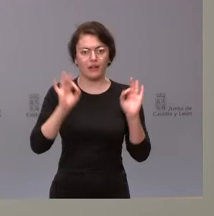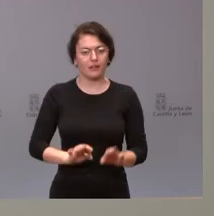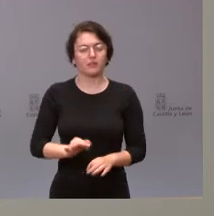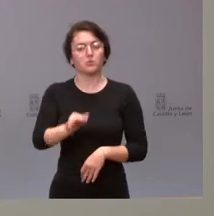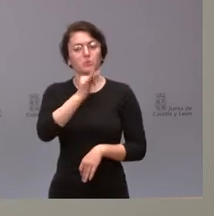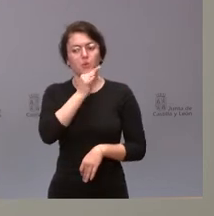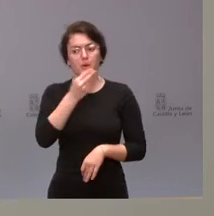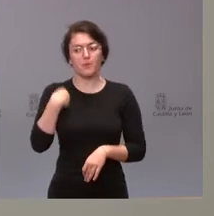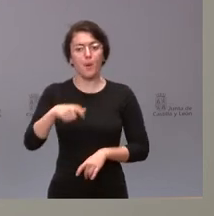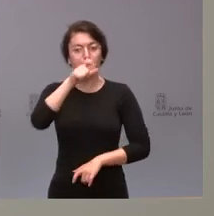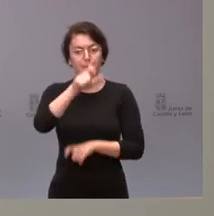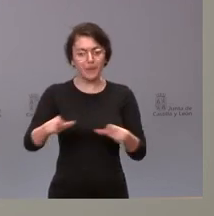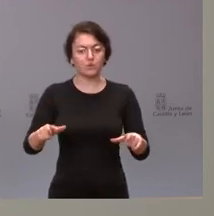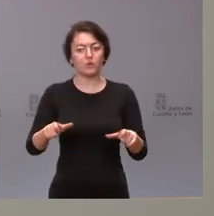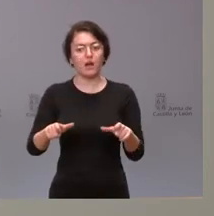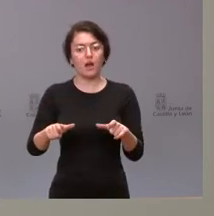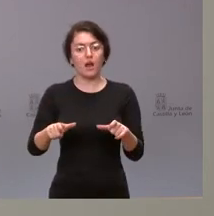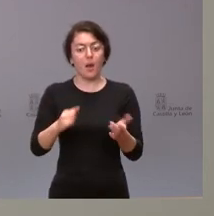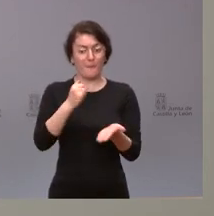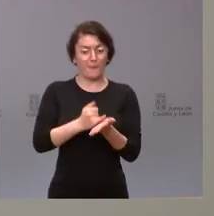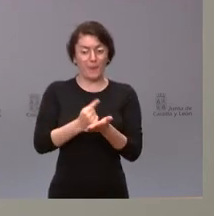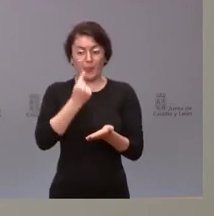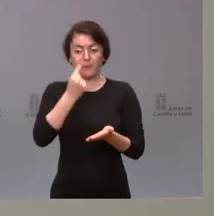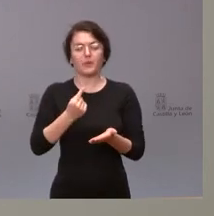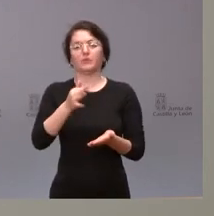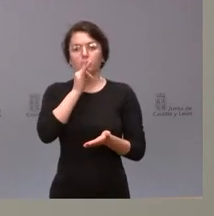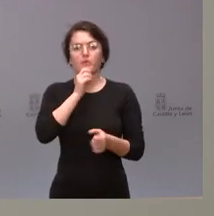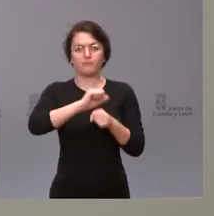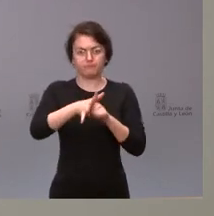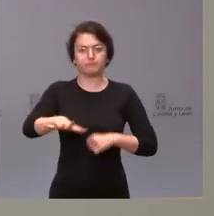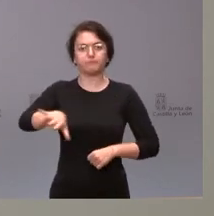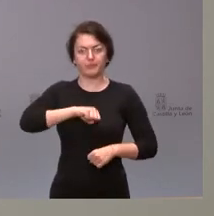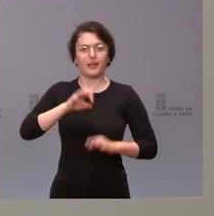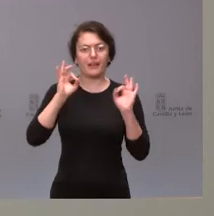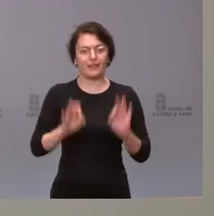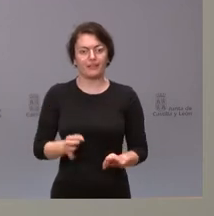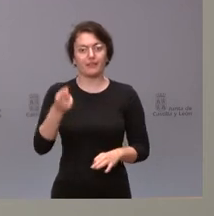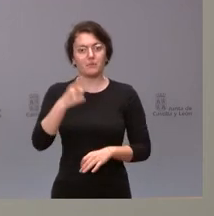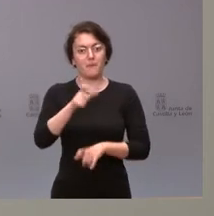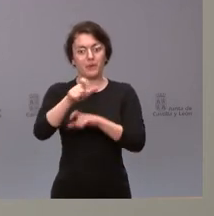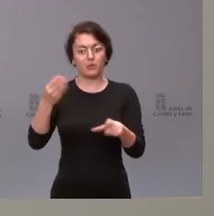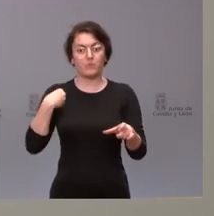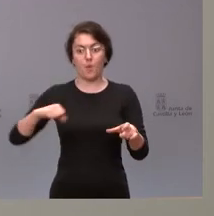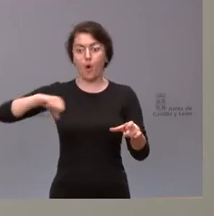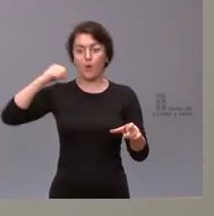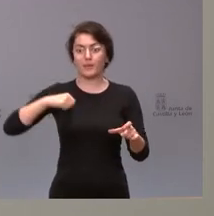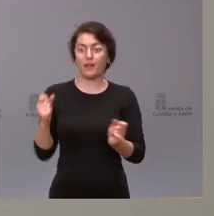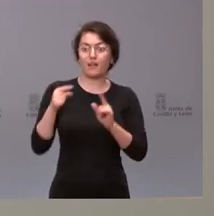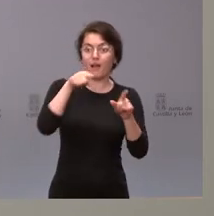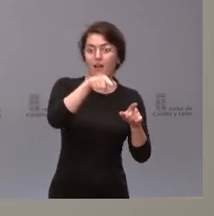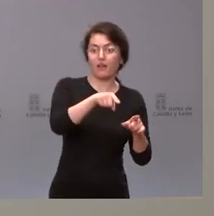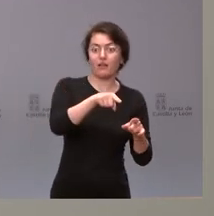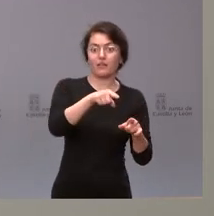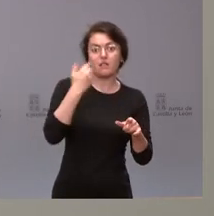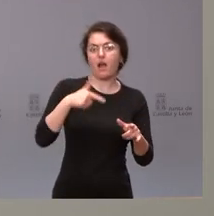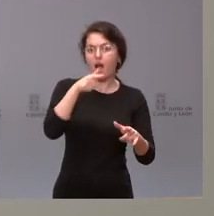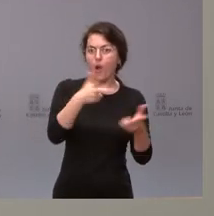personas que se hacen la prueba y que tienen infección y seguimos teniendo personas que entran a los hospitales y que van a las